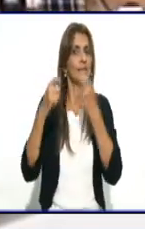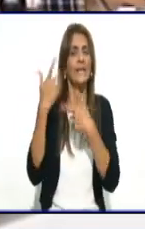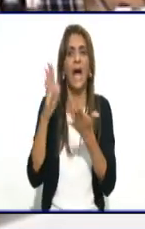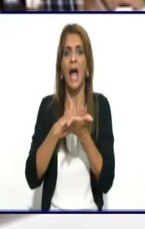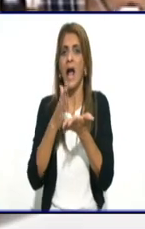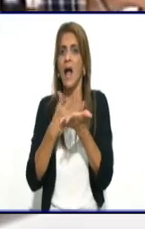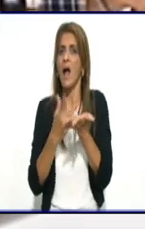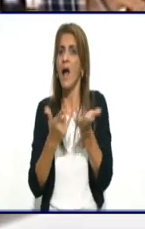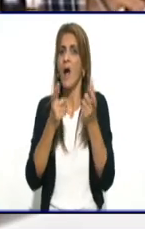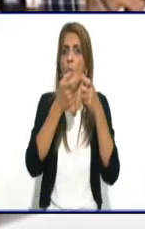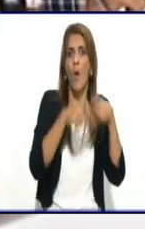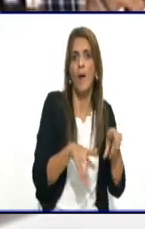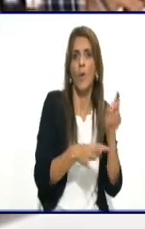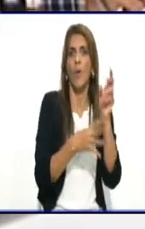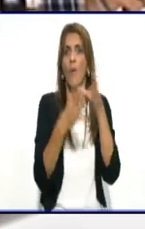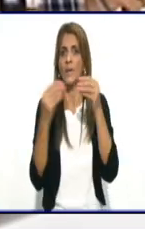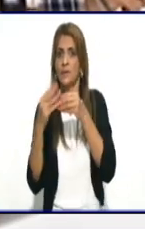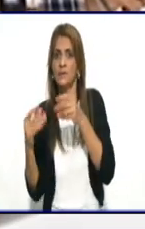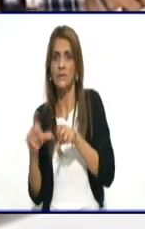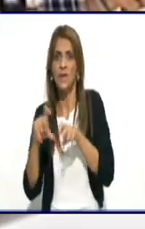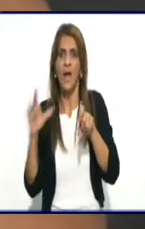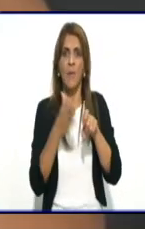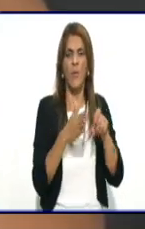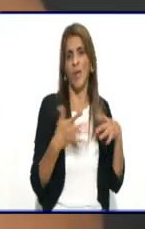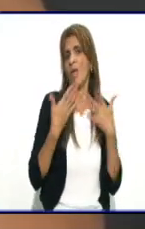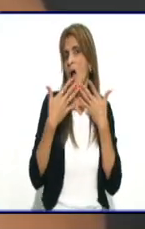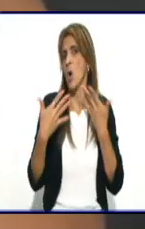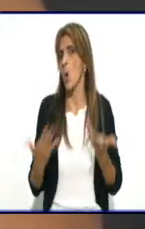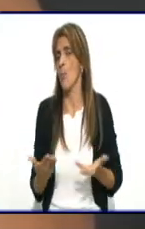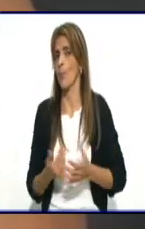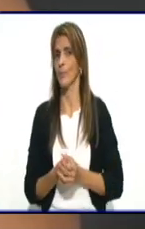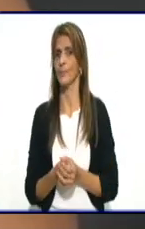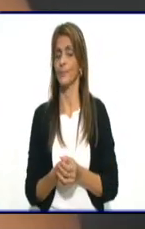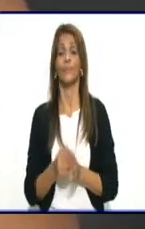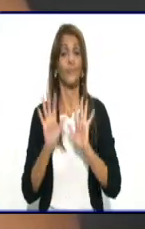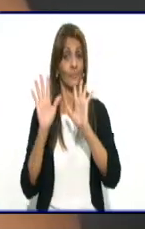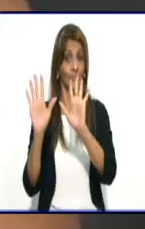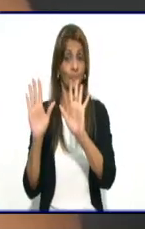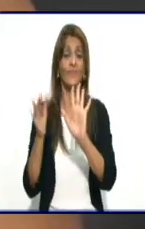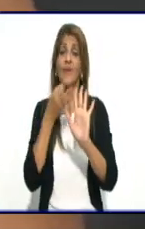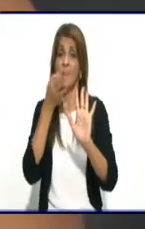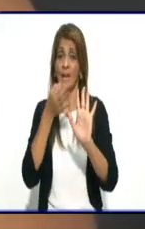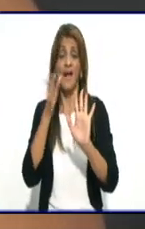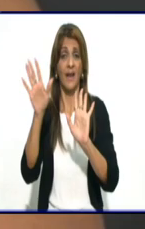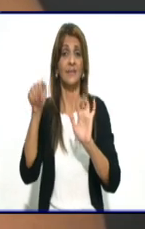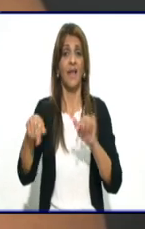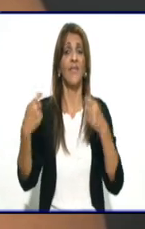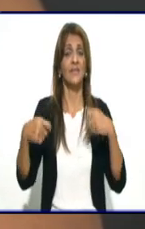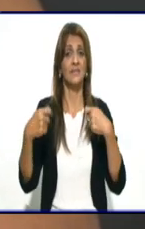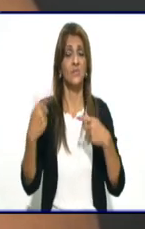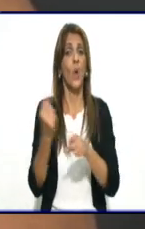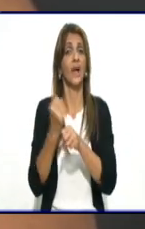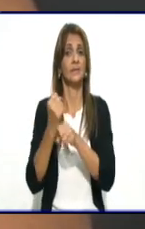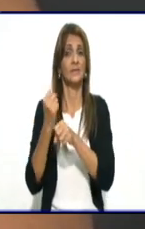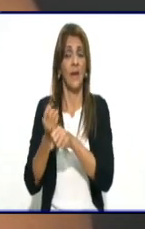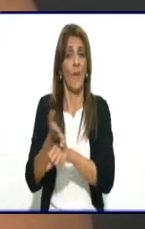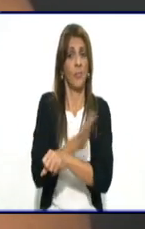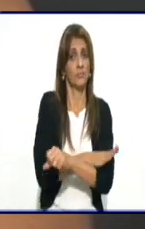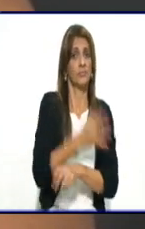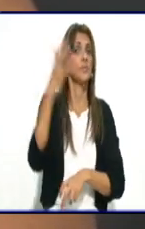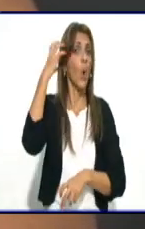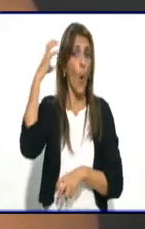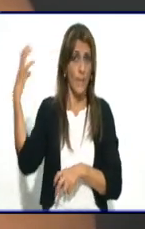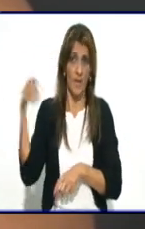primeramente decirles que esta decisión ha tenido un trabajo anterior, por supuesto, y el gobierno está